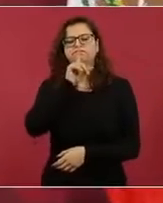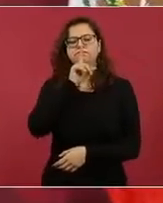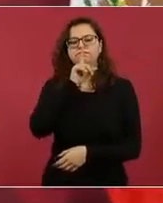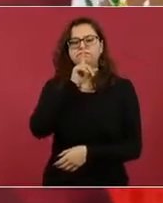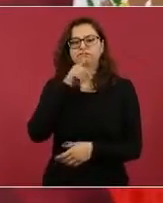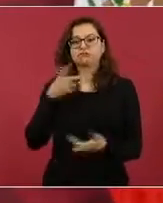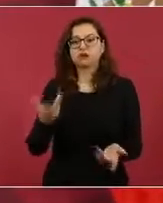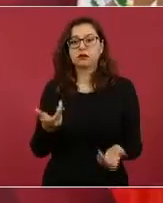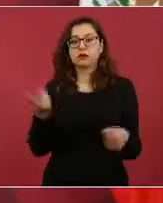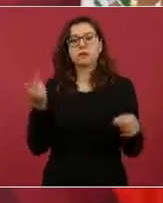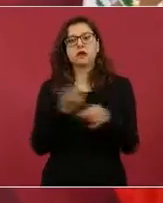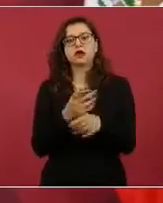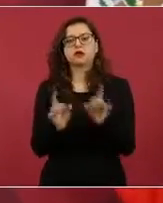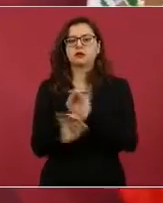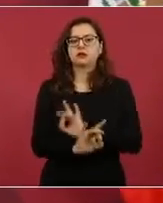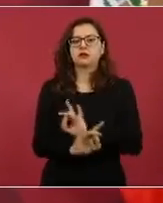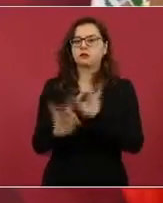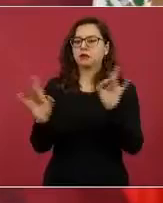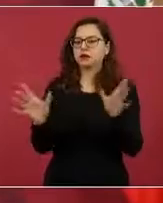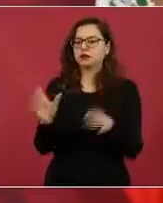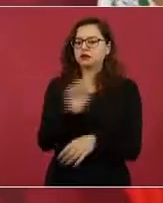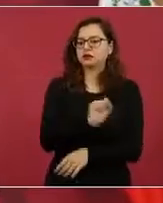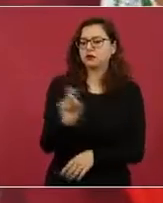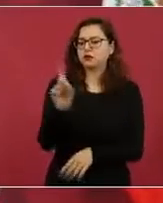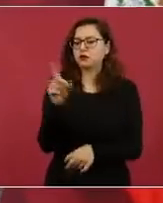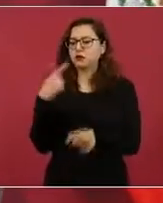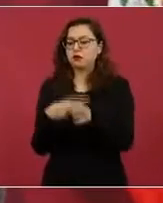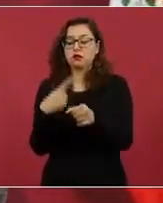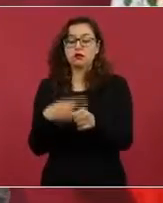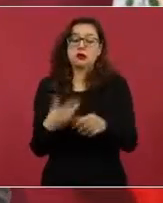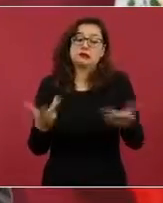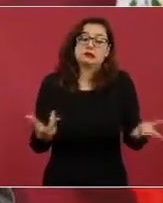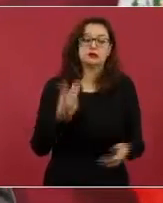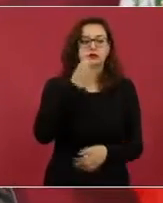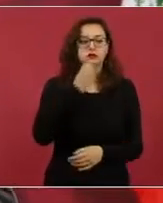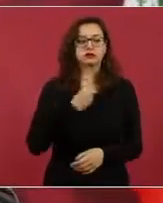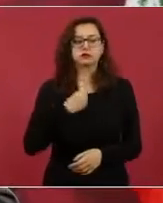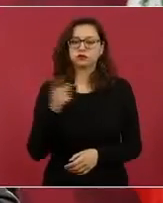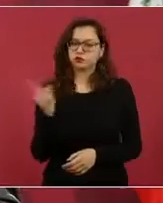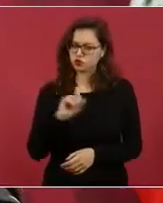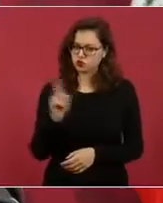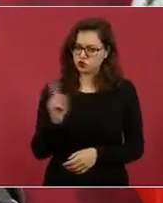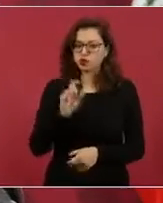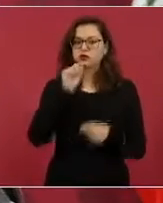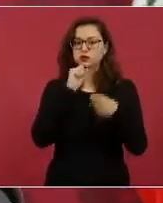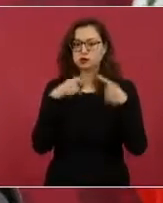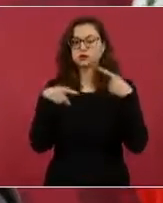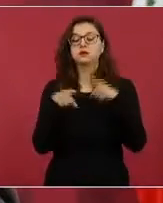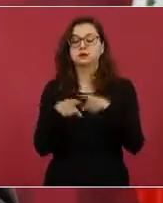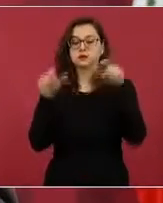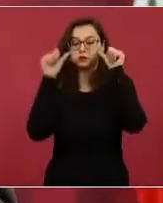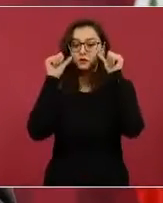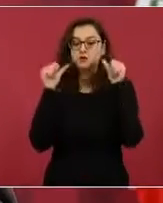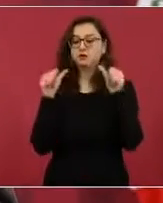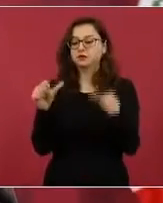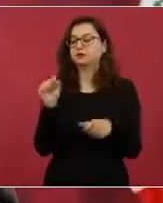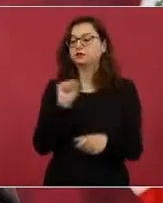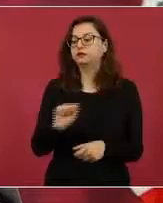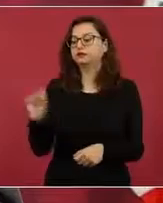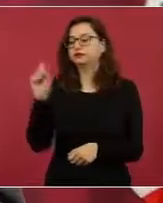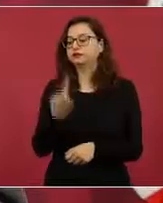pueda uno enfermar el fin de semana, que no falten los medicamentos